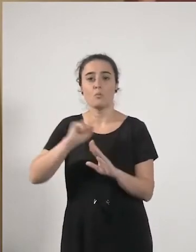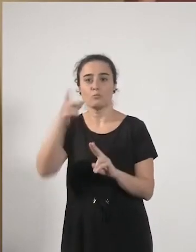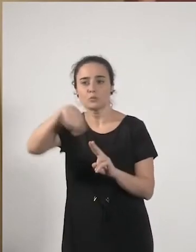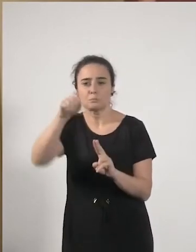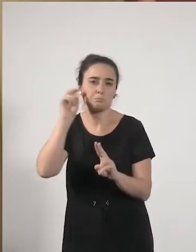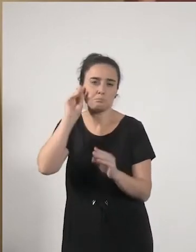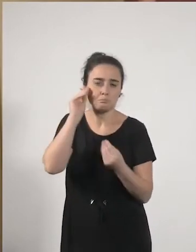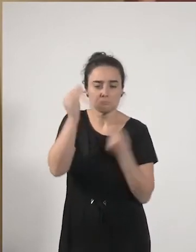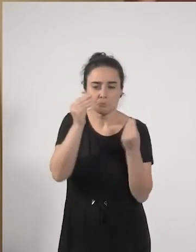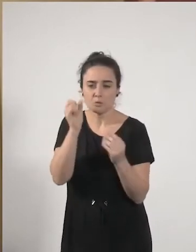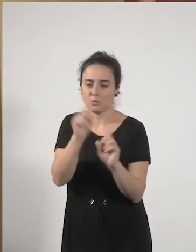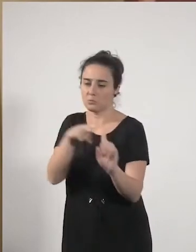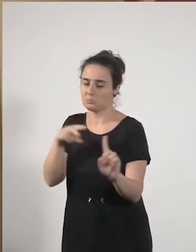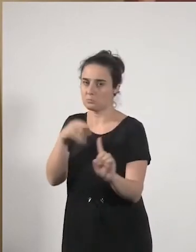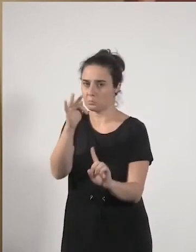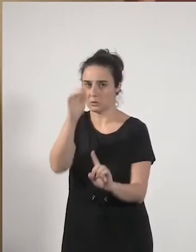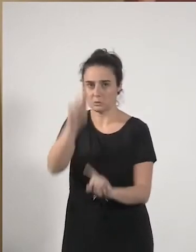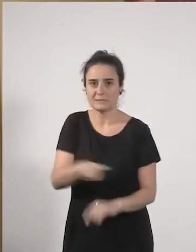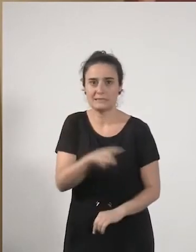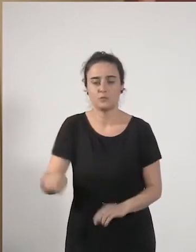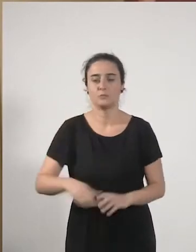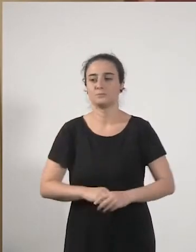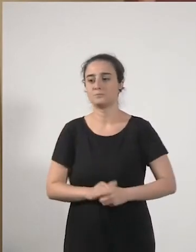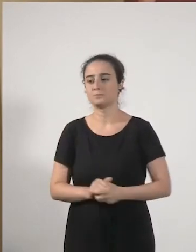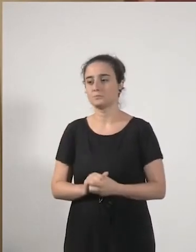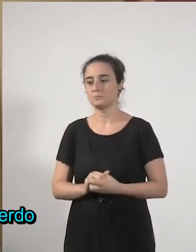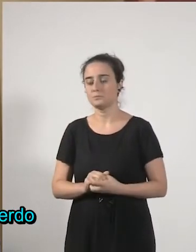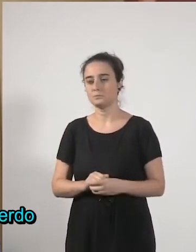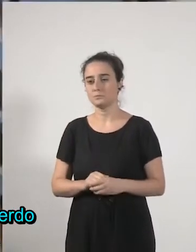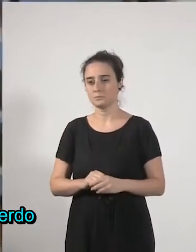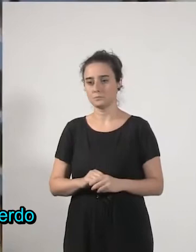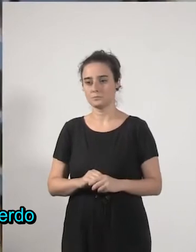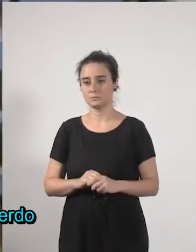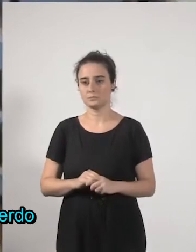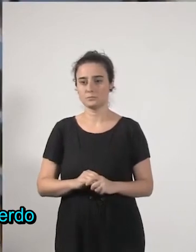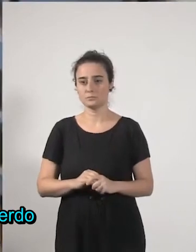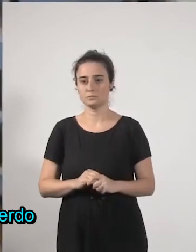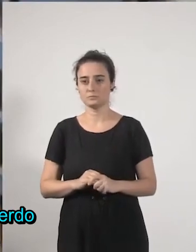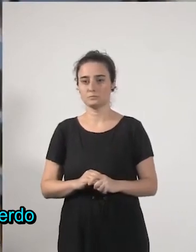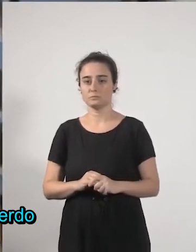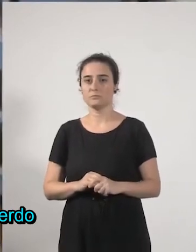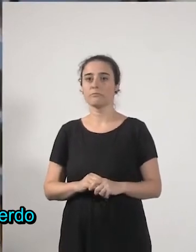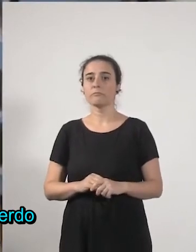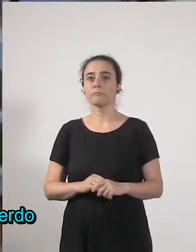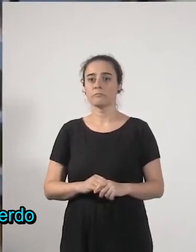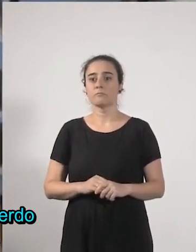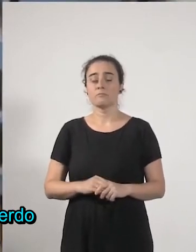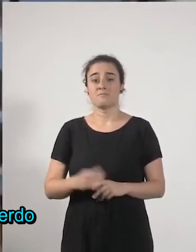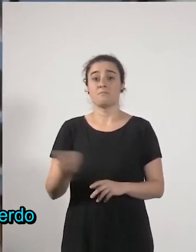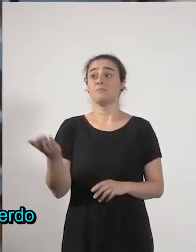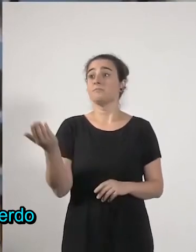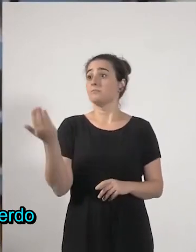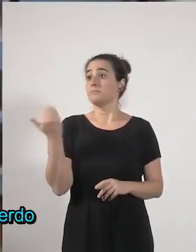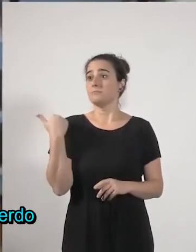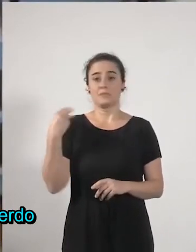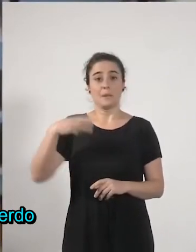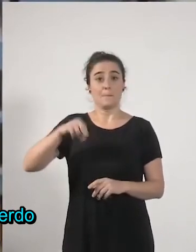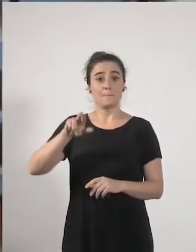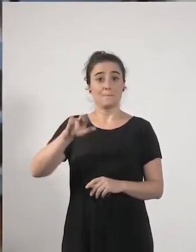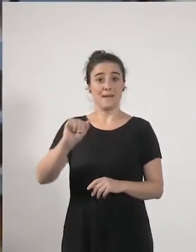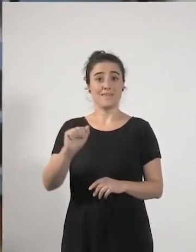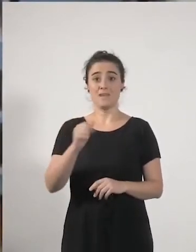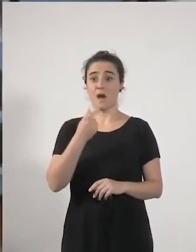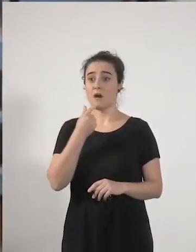desde la economía feminista Merche Bueno estoy completamente de acuerdo con lo que ha comentado María